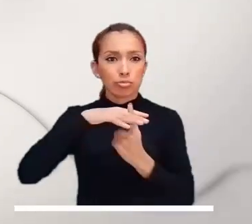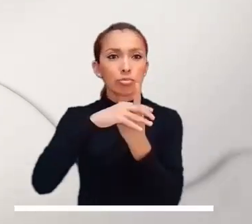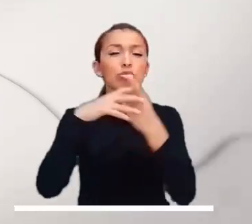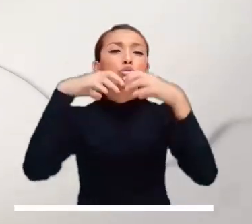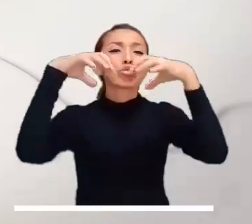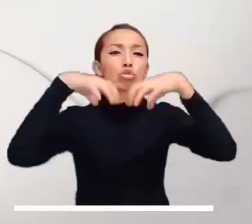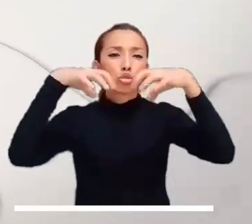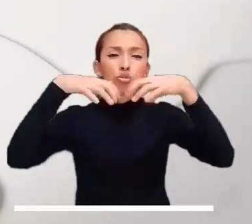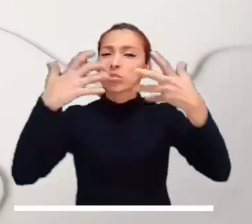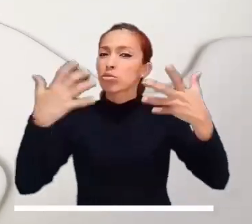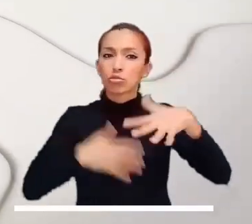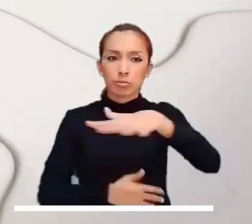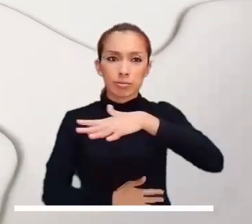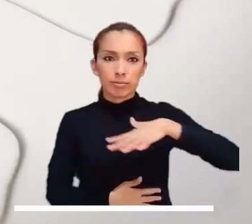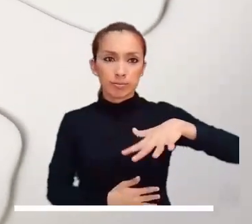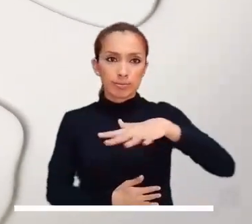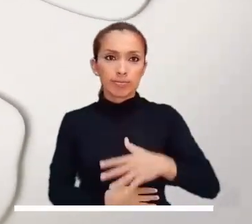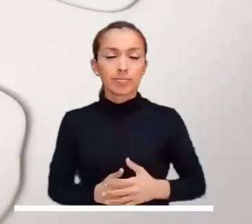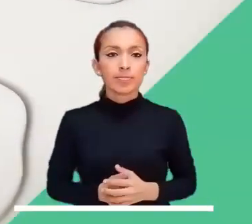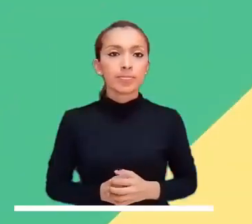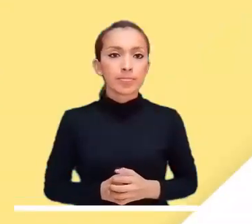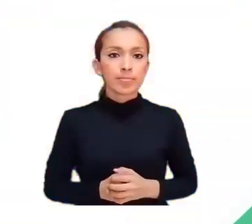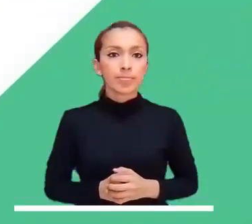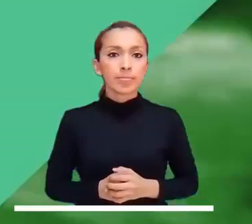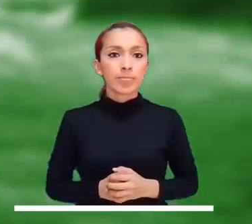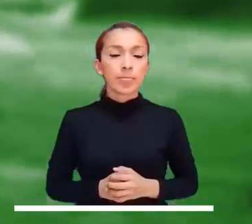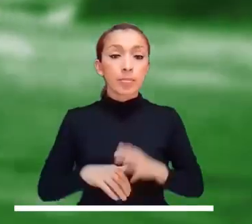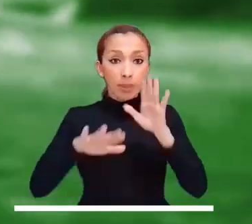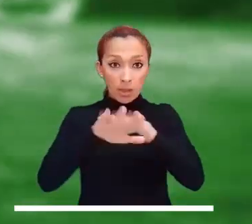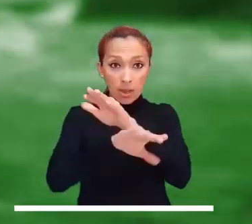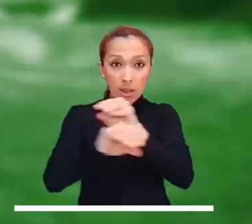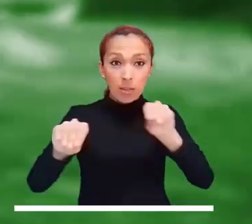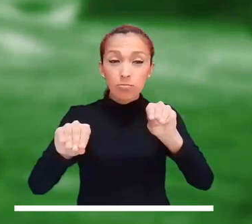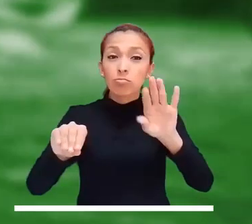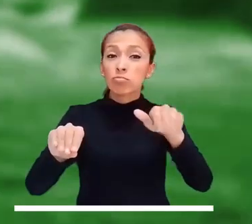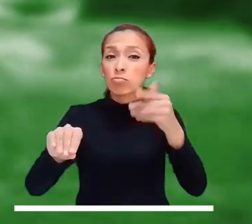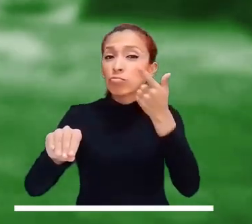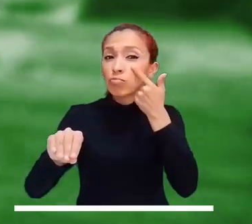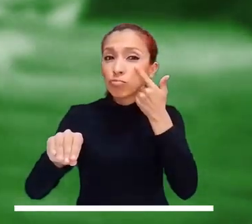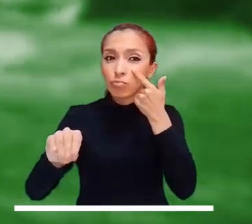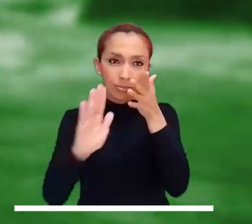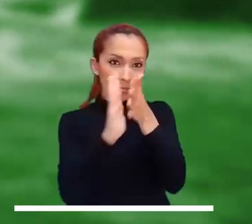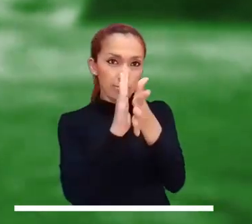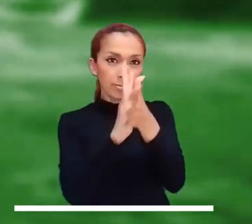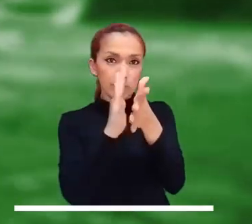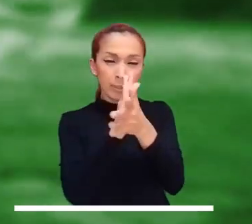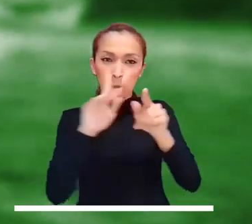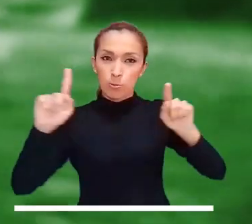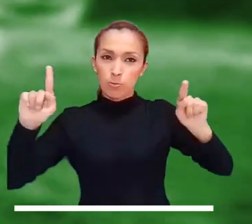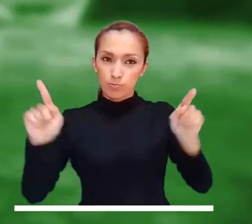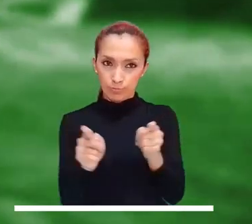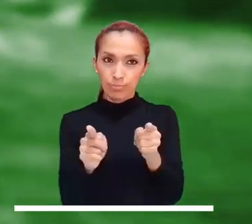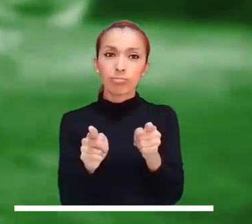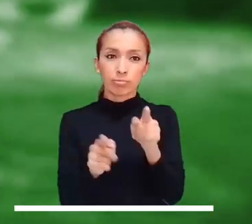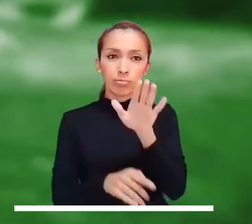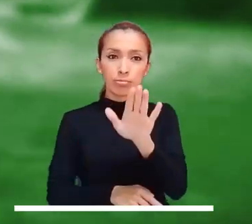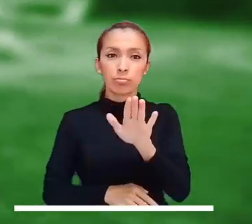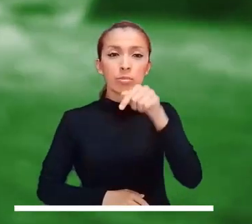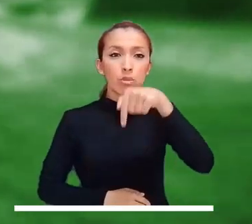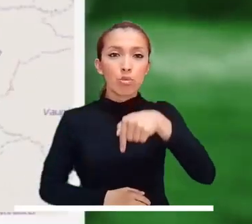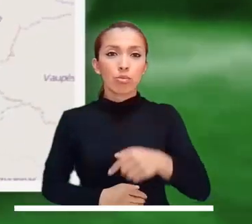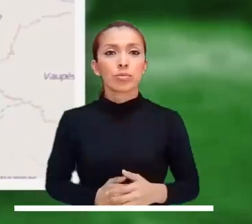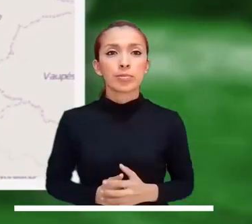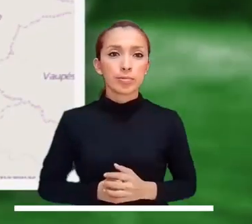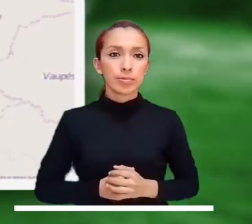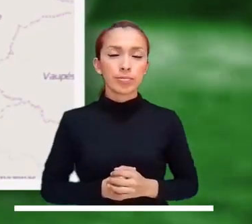lloviznas en amplios sectores. En esta sección los invitamos a conocer un breve resumen de las